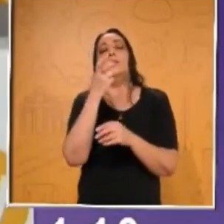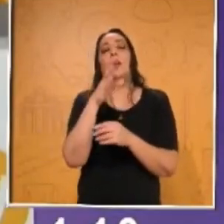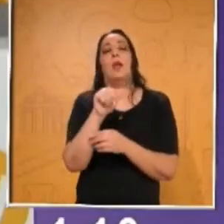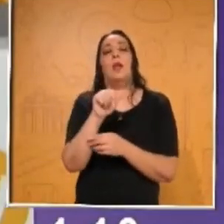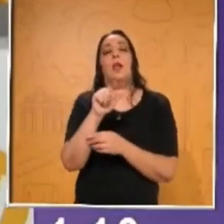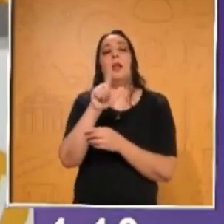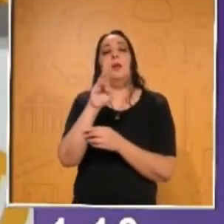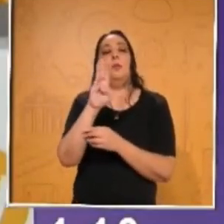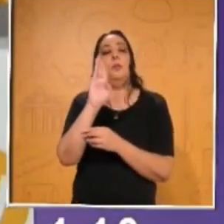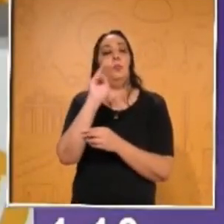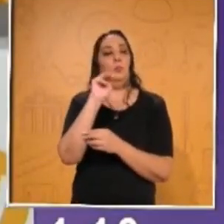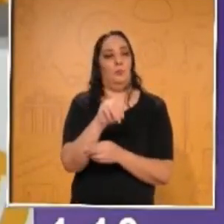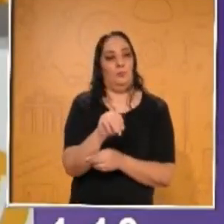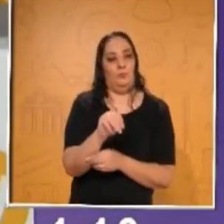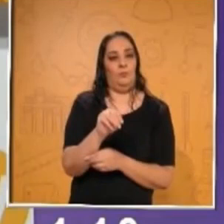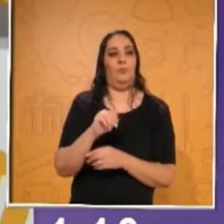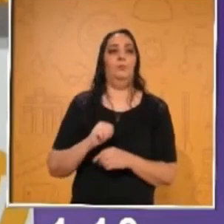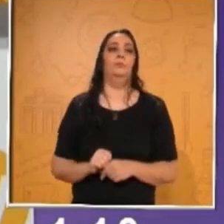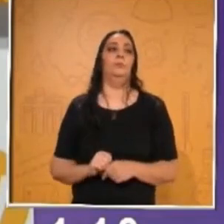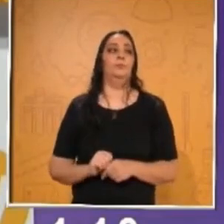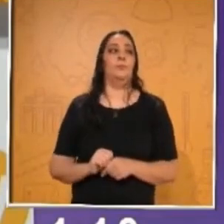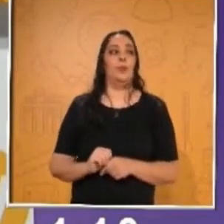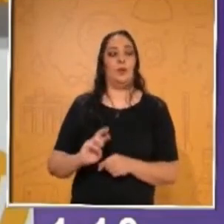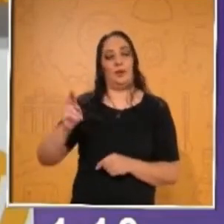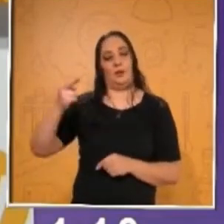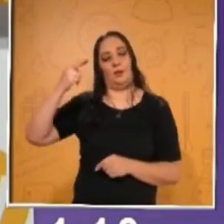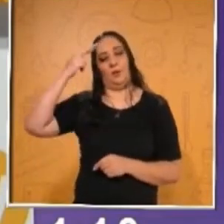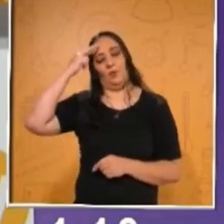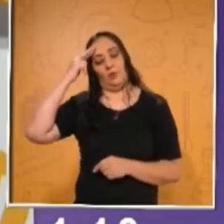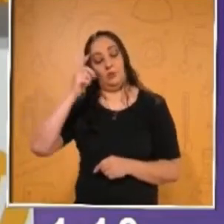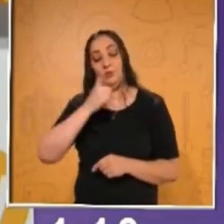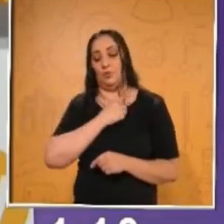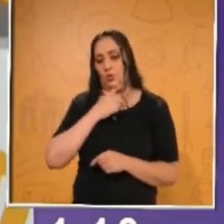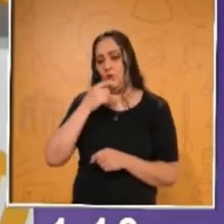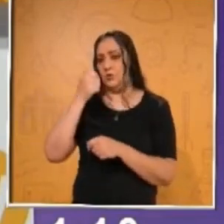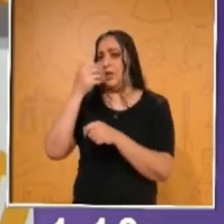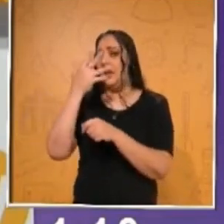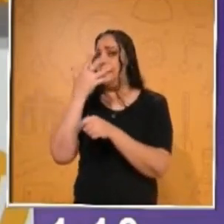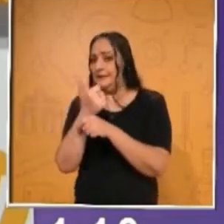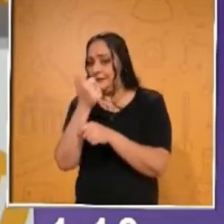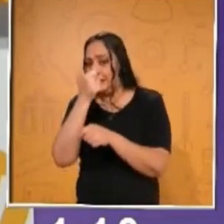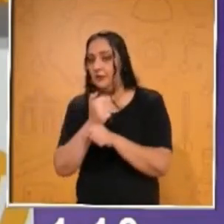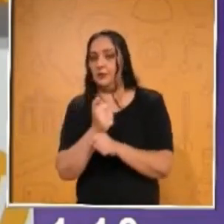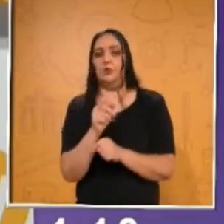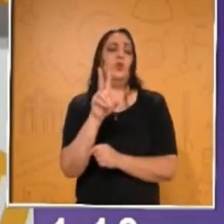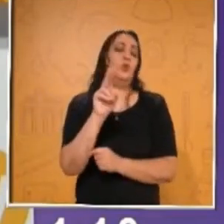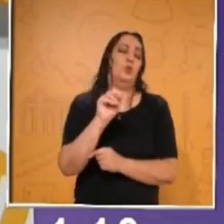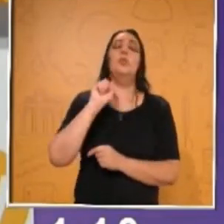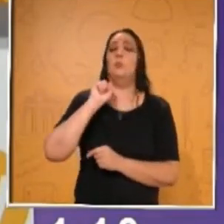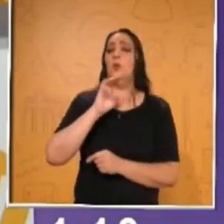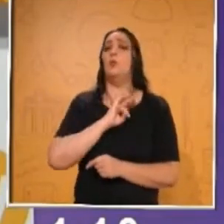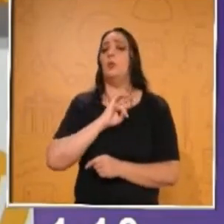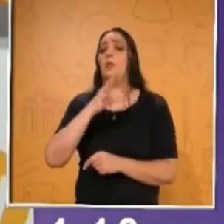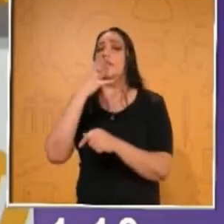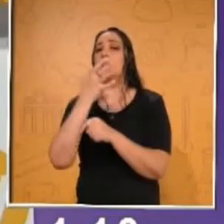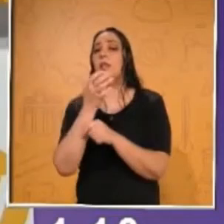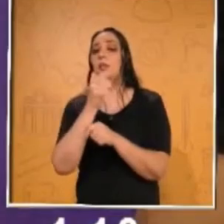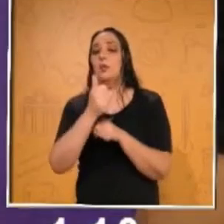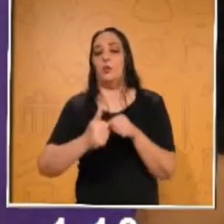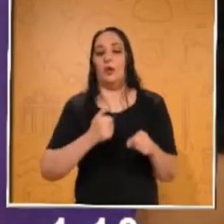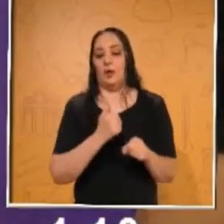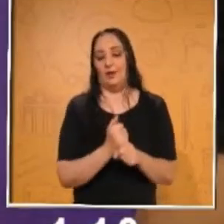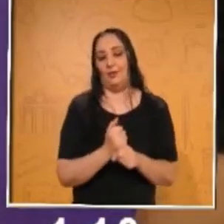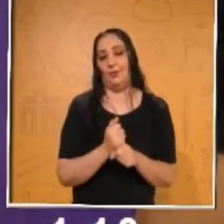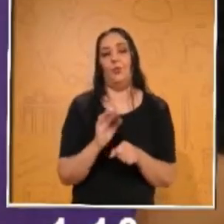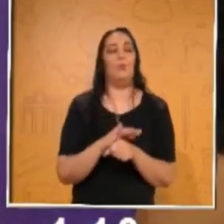recuerden que el álbum no nada más es para los niños de sexto, también los niños de quinto pueden realizarlo. ¿Por qué? Porque ustedes ya